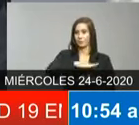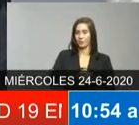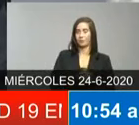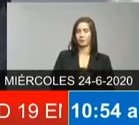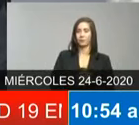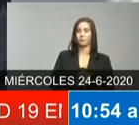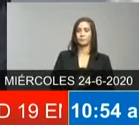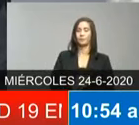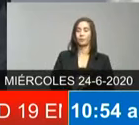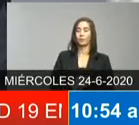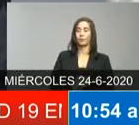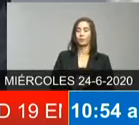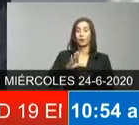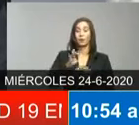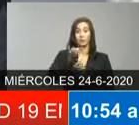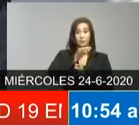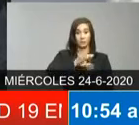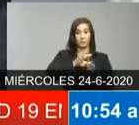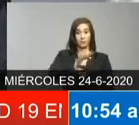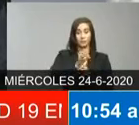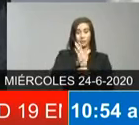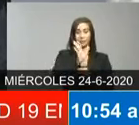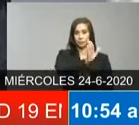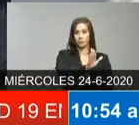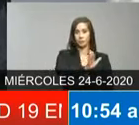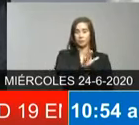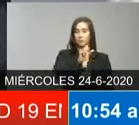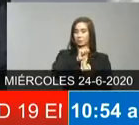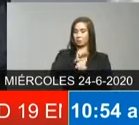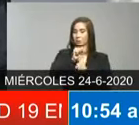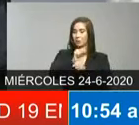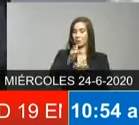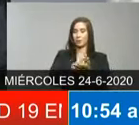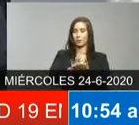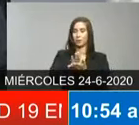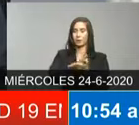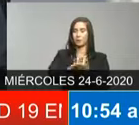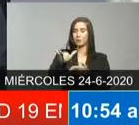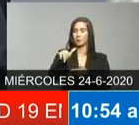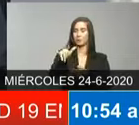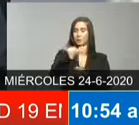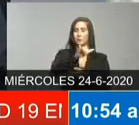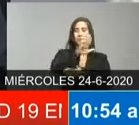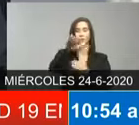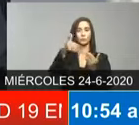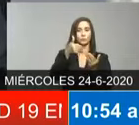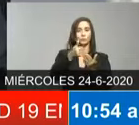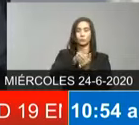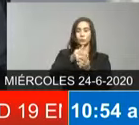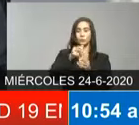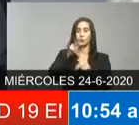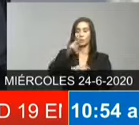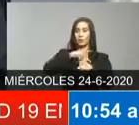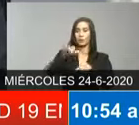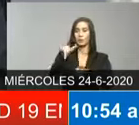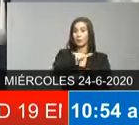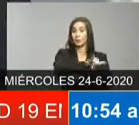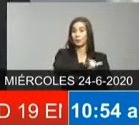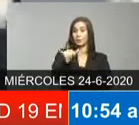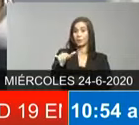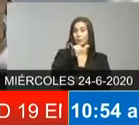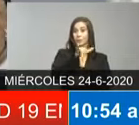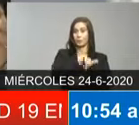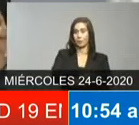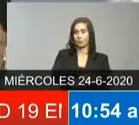provincia la planificación que se hizo lo único que hace es hacer adaptaciones provinciales de un